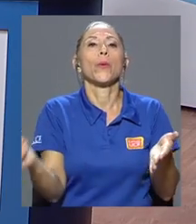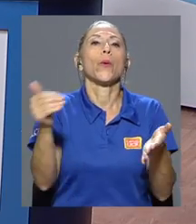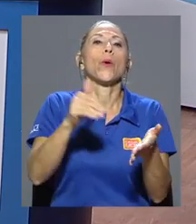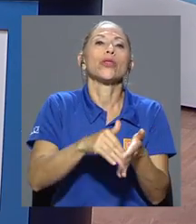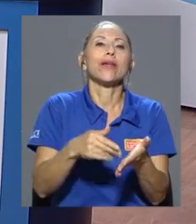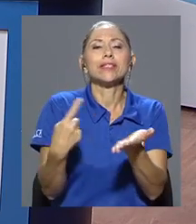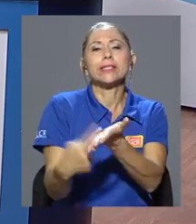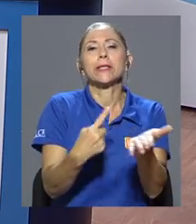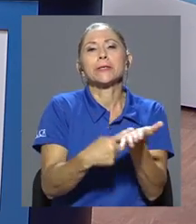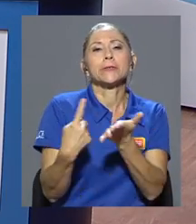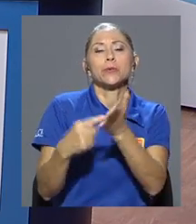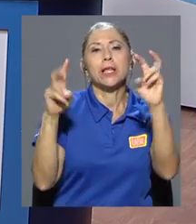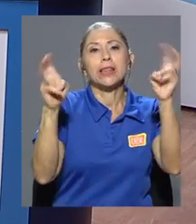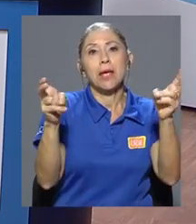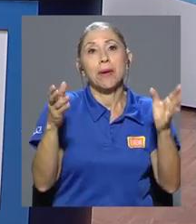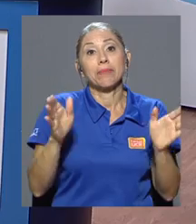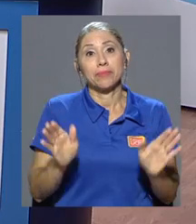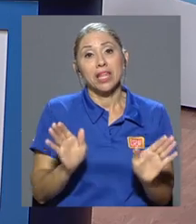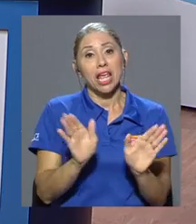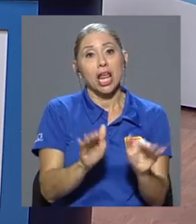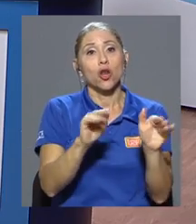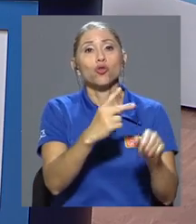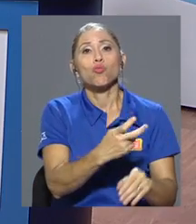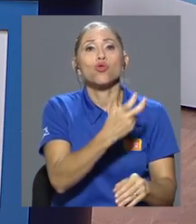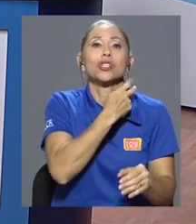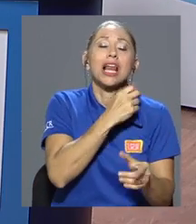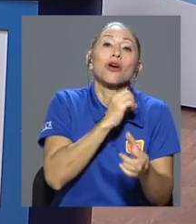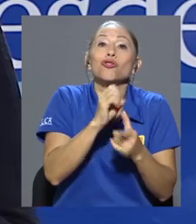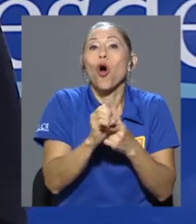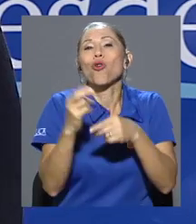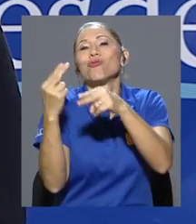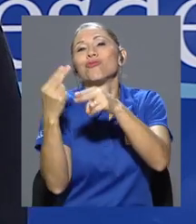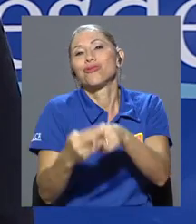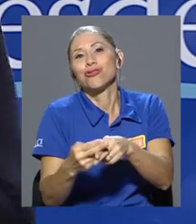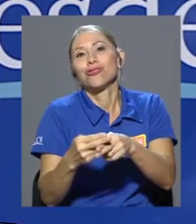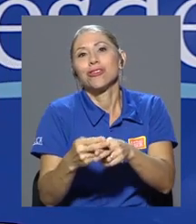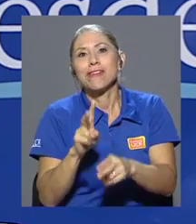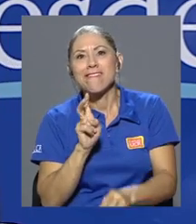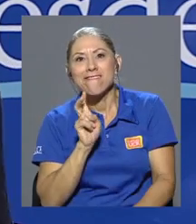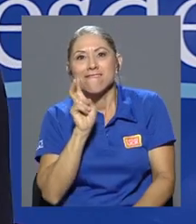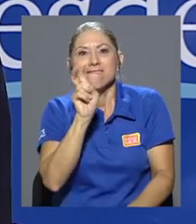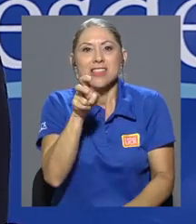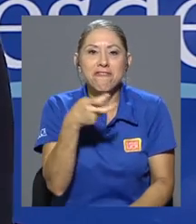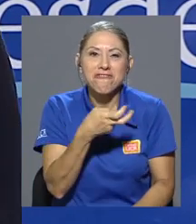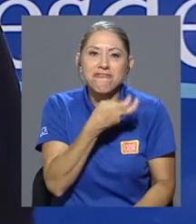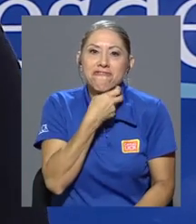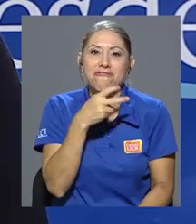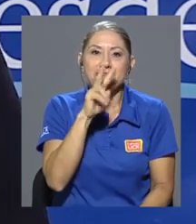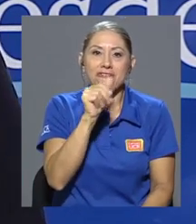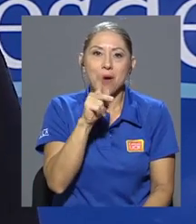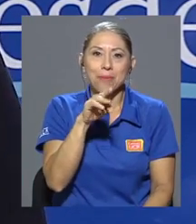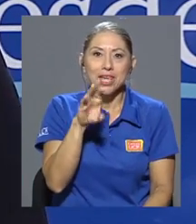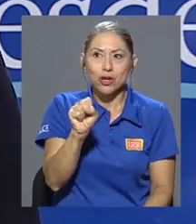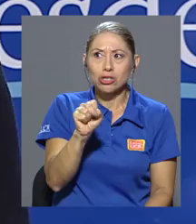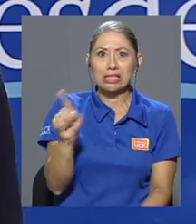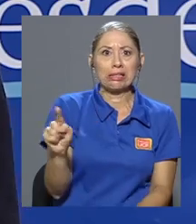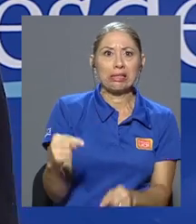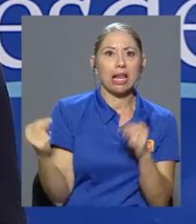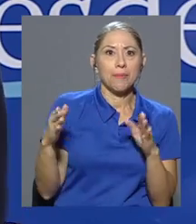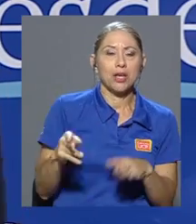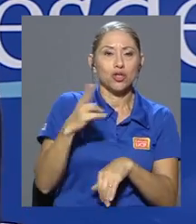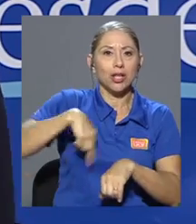la palestra como que los murciélagos o lo que la gente llama en la calle vampiros, son los enemigos casi que naturales del ser humano.